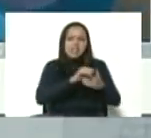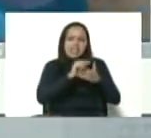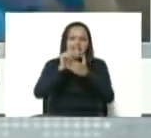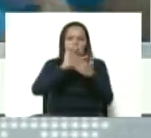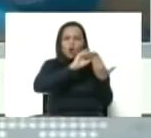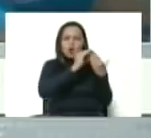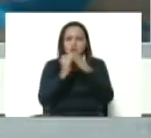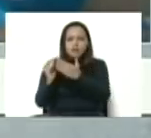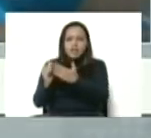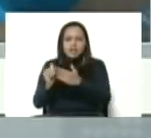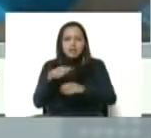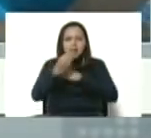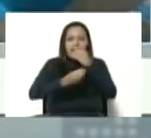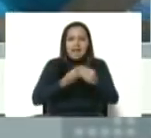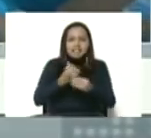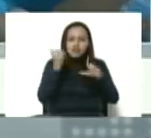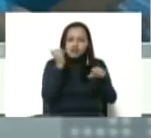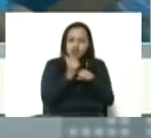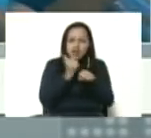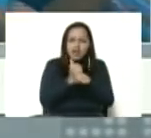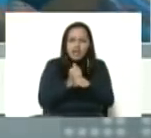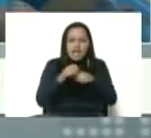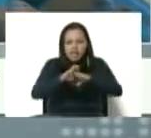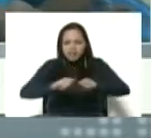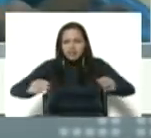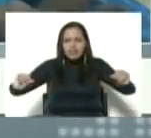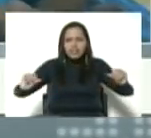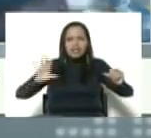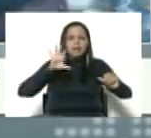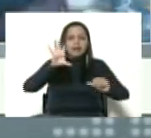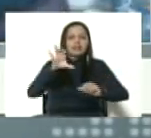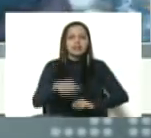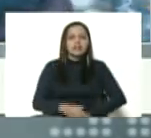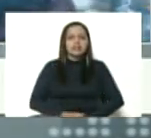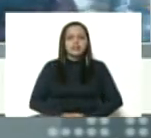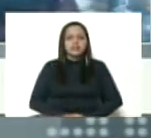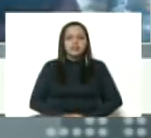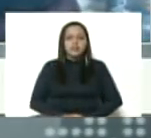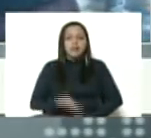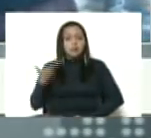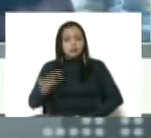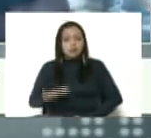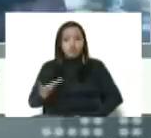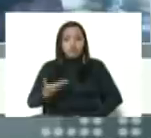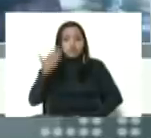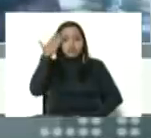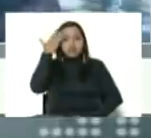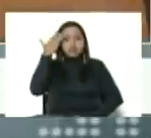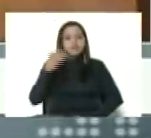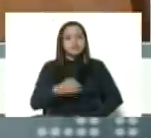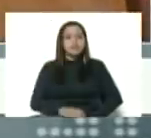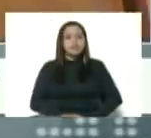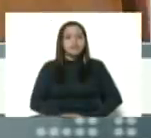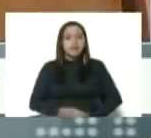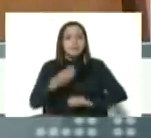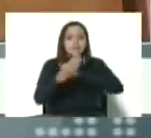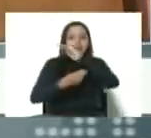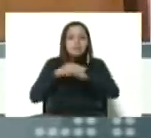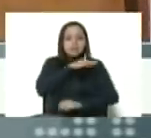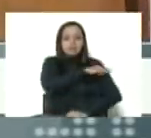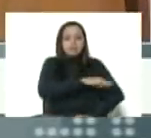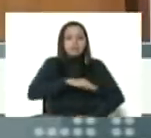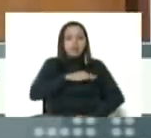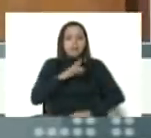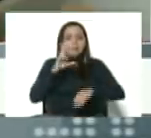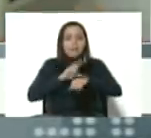economía, para hacer productivo el suelo de la patria. De igual forma es importante que sepa, señor presidente, que en esta base de misiones,